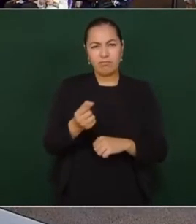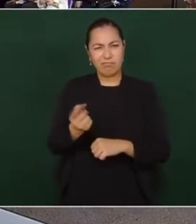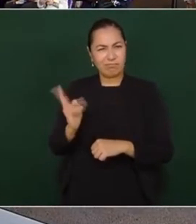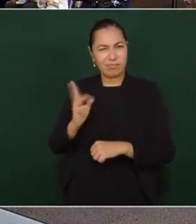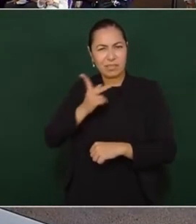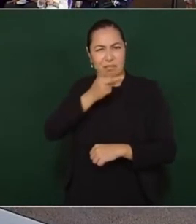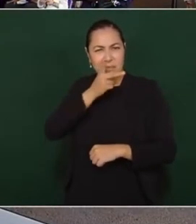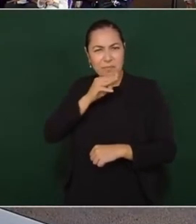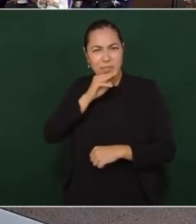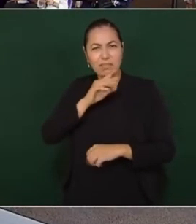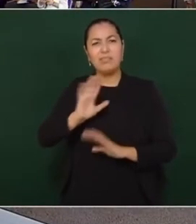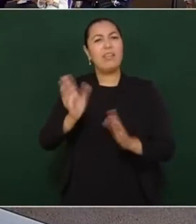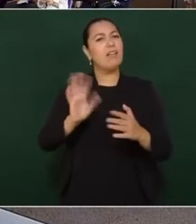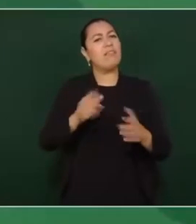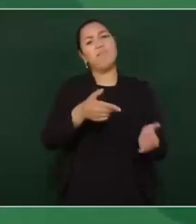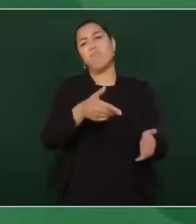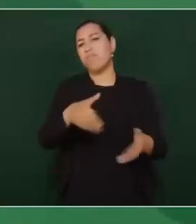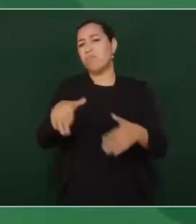Aquí no,